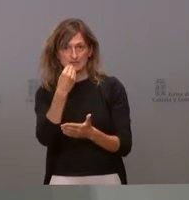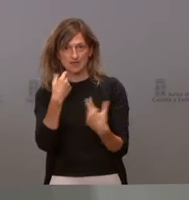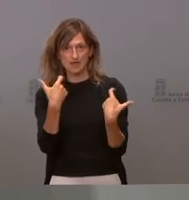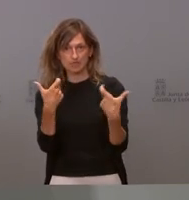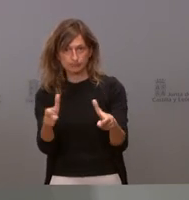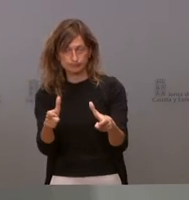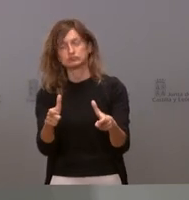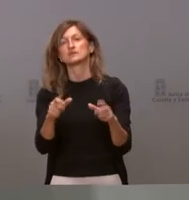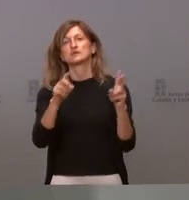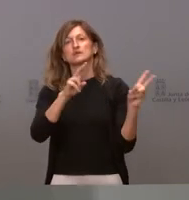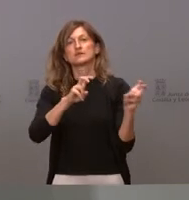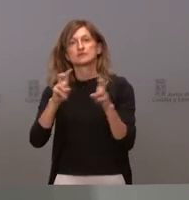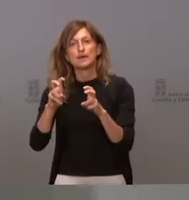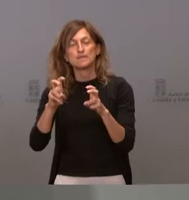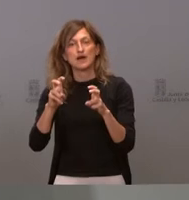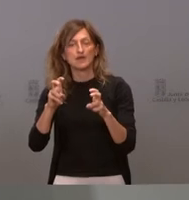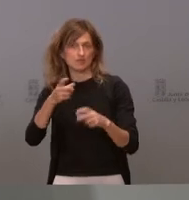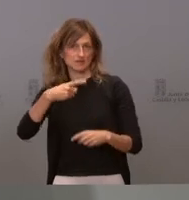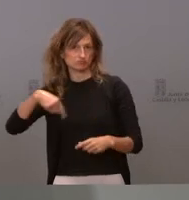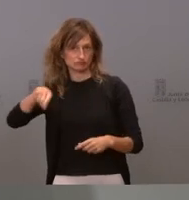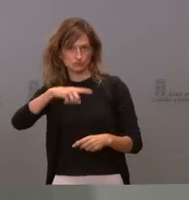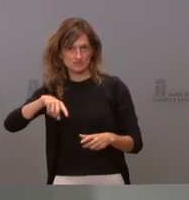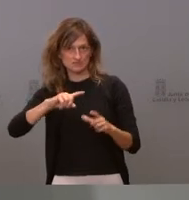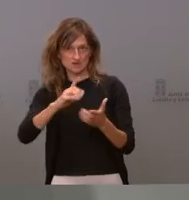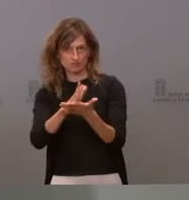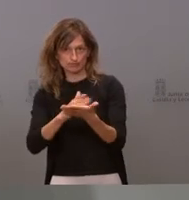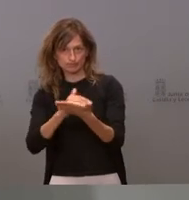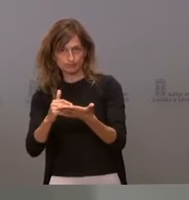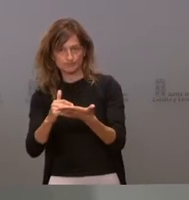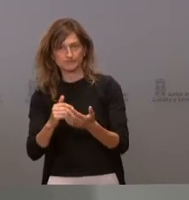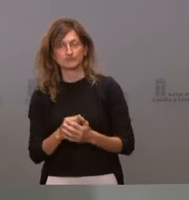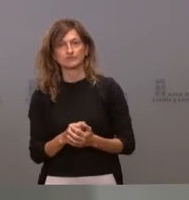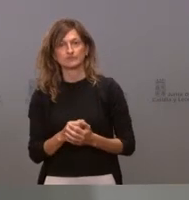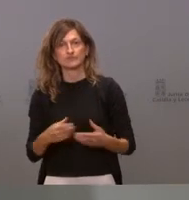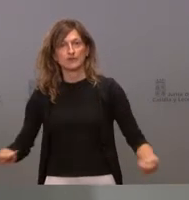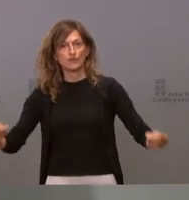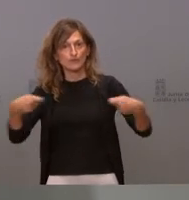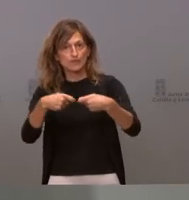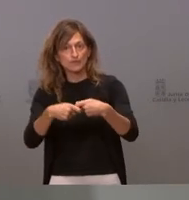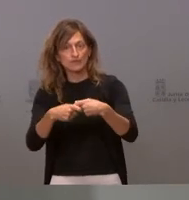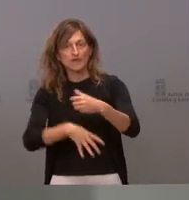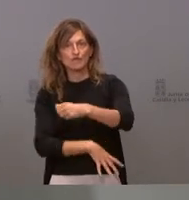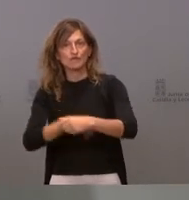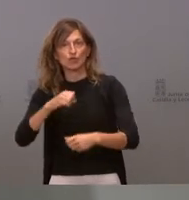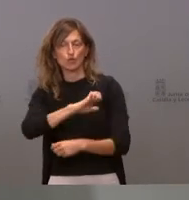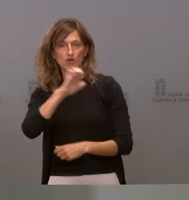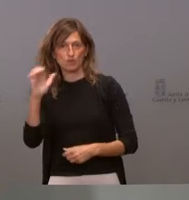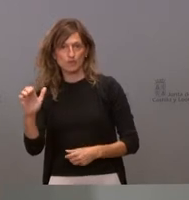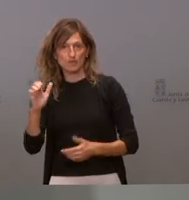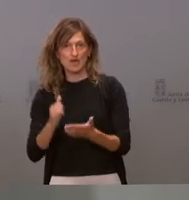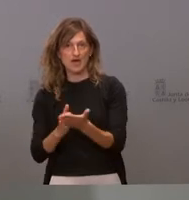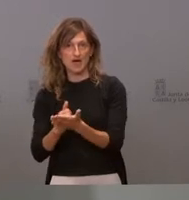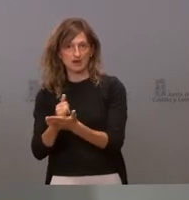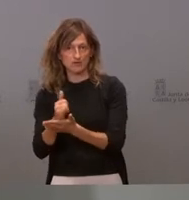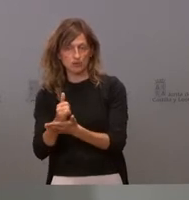pilares económicos de nuestra comunidad, con financiadas estas ayudas por el Fondo Europeo Agrícola